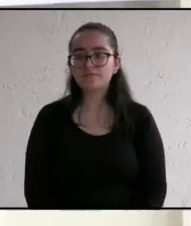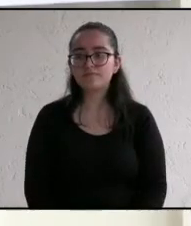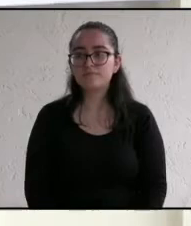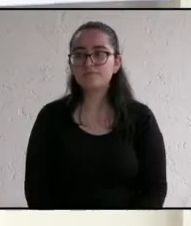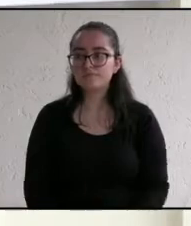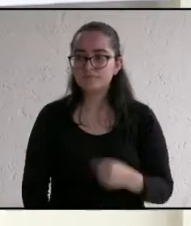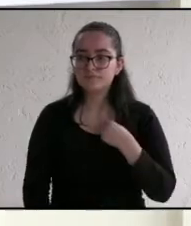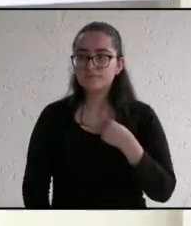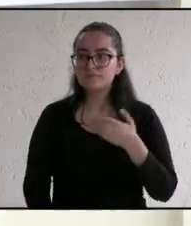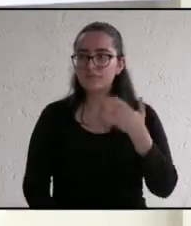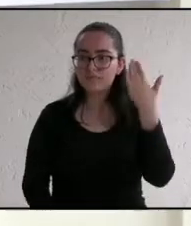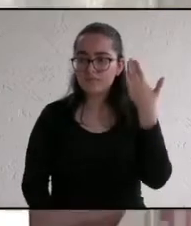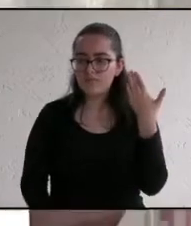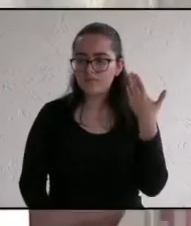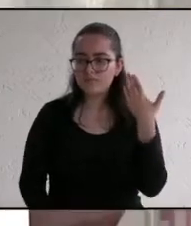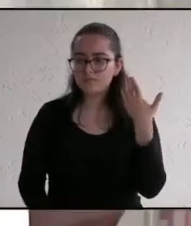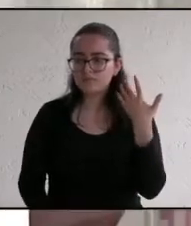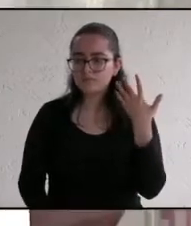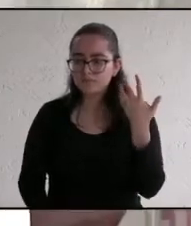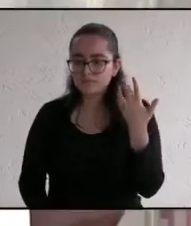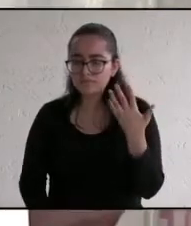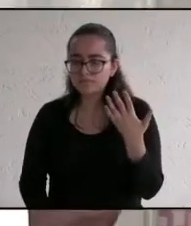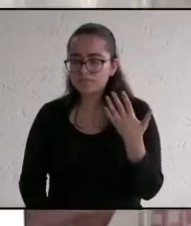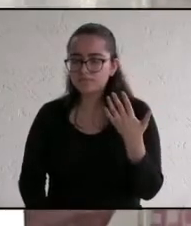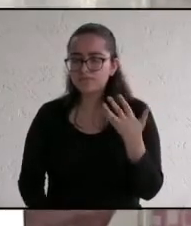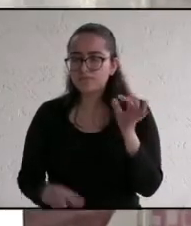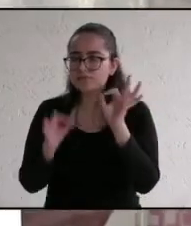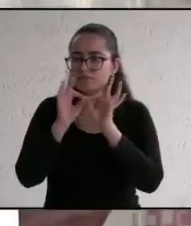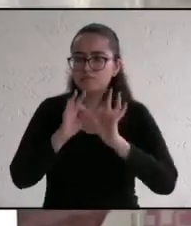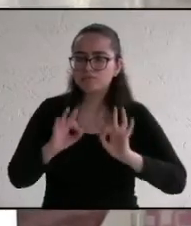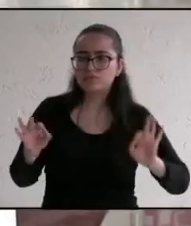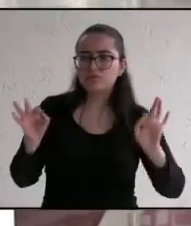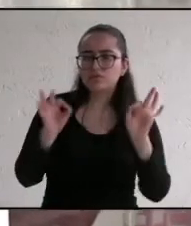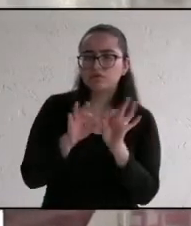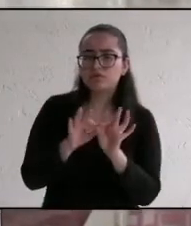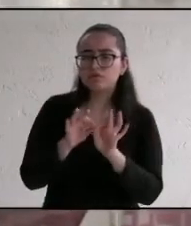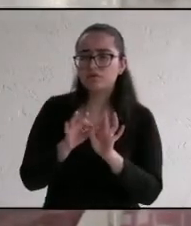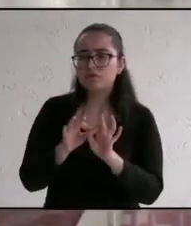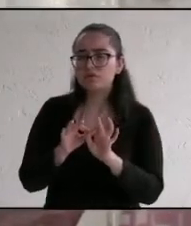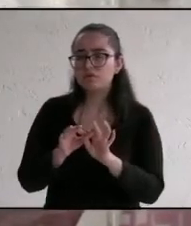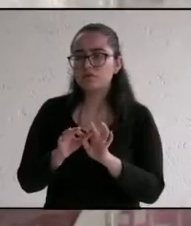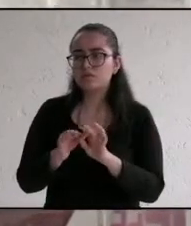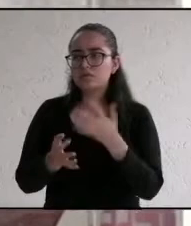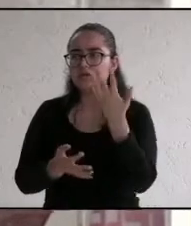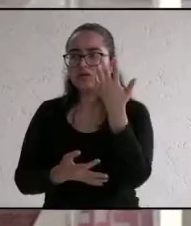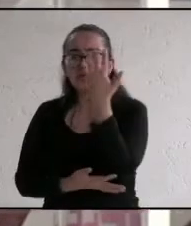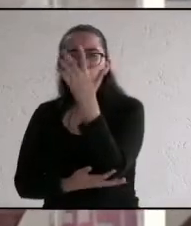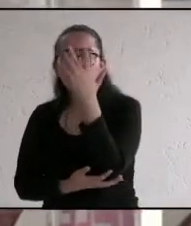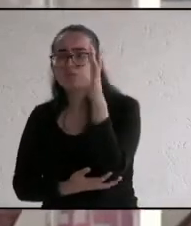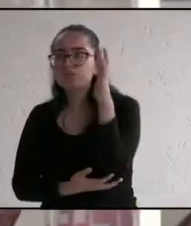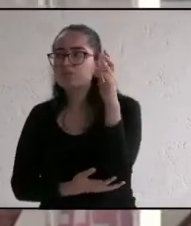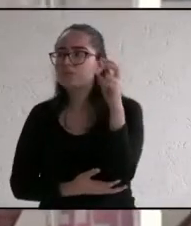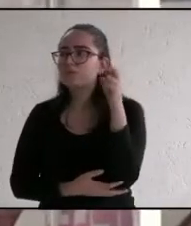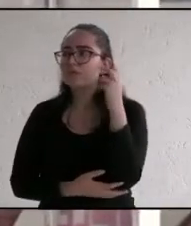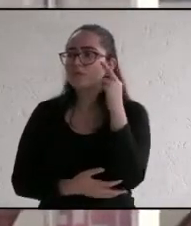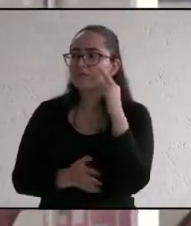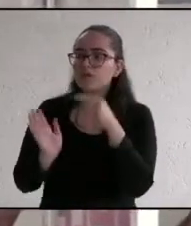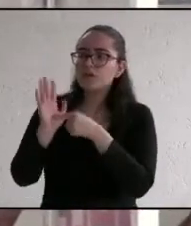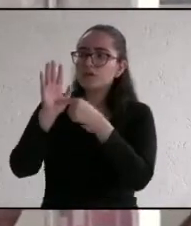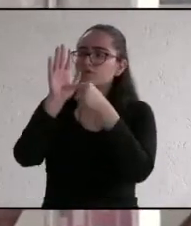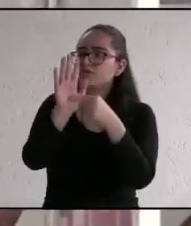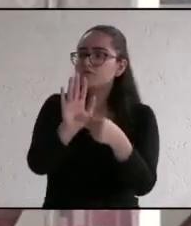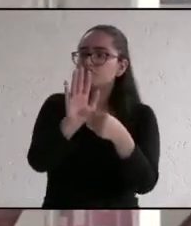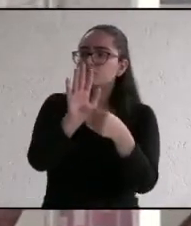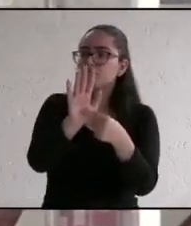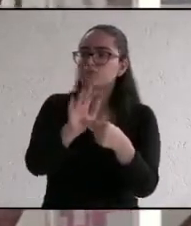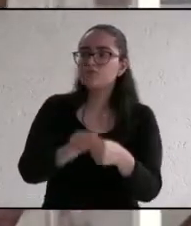comentaba invitar a inversionistas es muy importante promover los empleos verdes. Miren, esto es lo que se puede